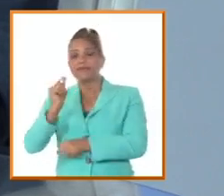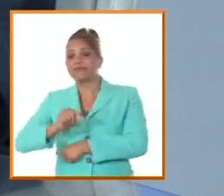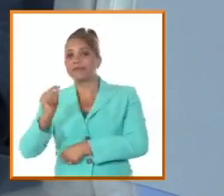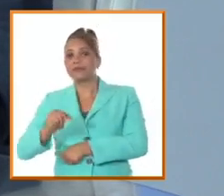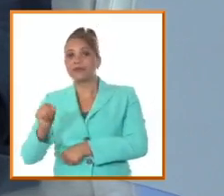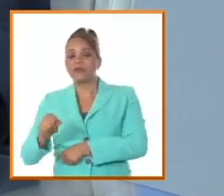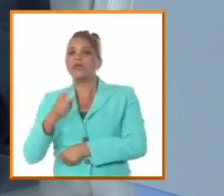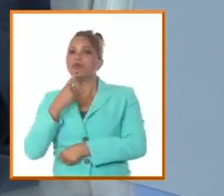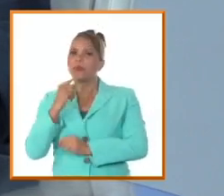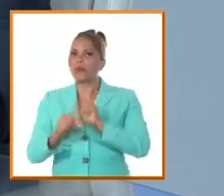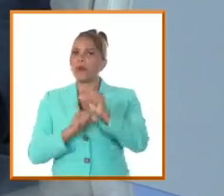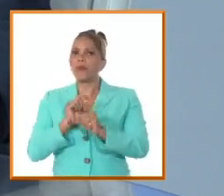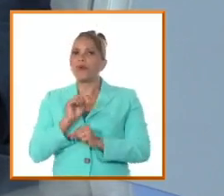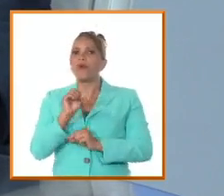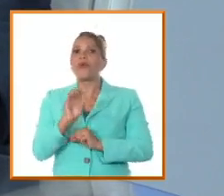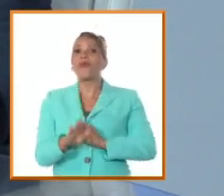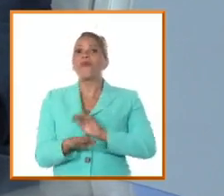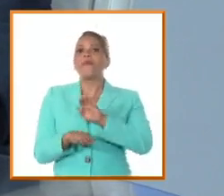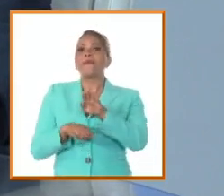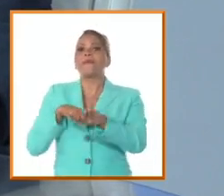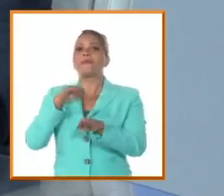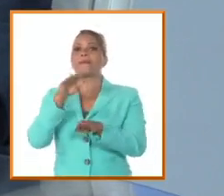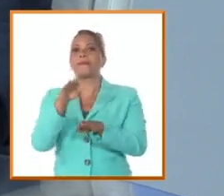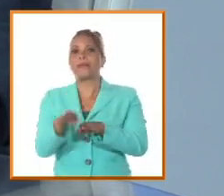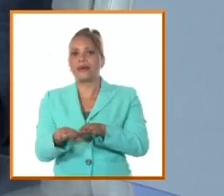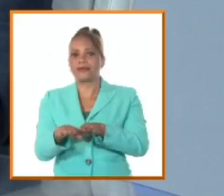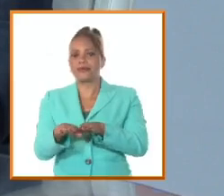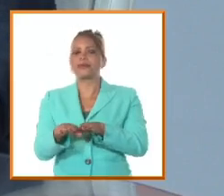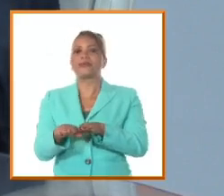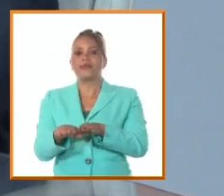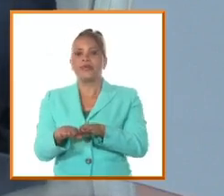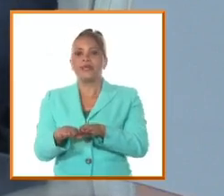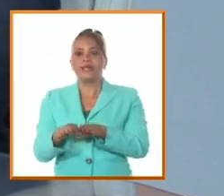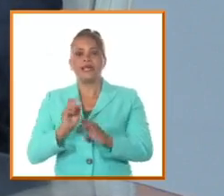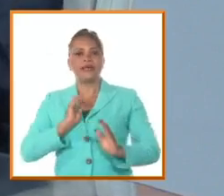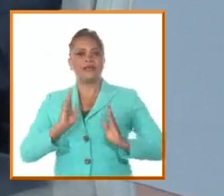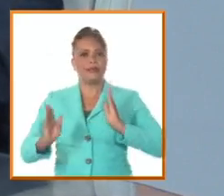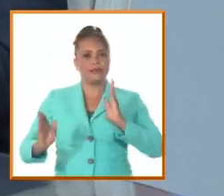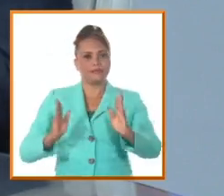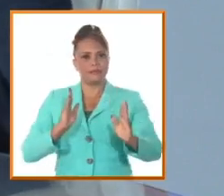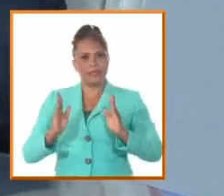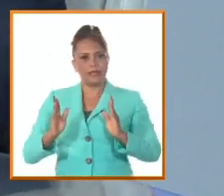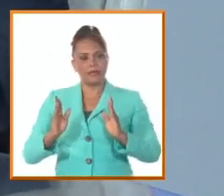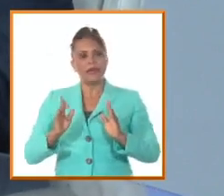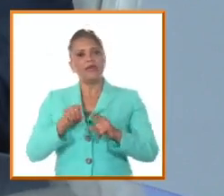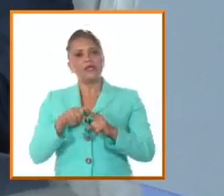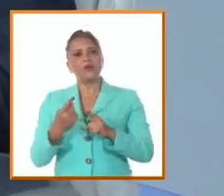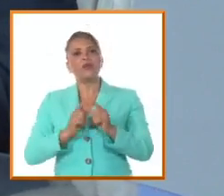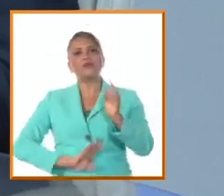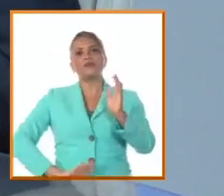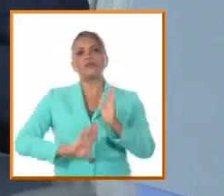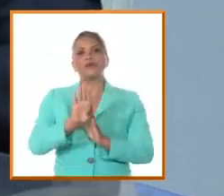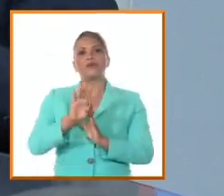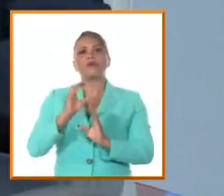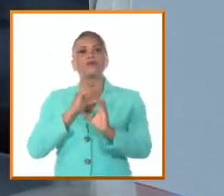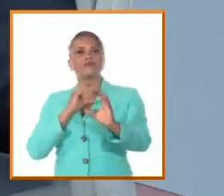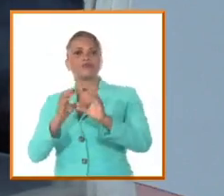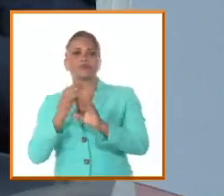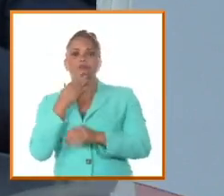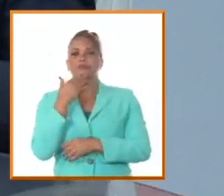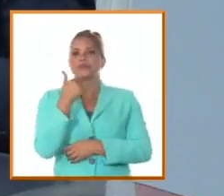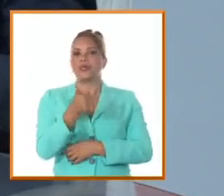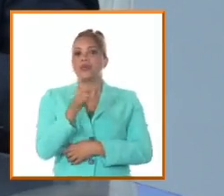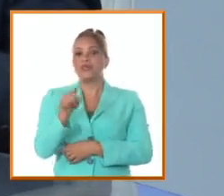y esto ya es un paso de avance gigantesco en este periodo, y propiciar un desarrollo de las comunicaciones que